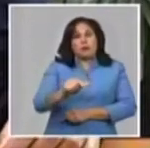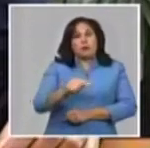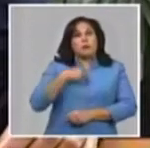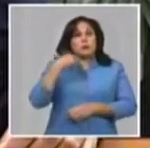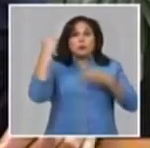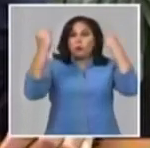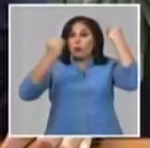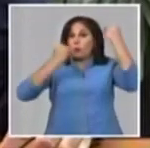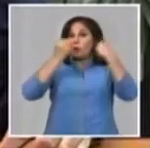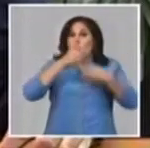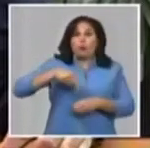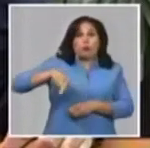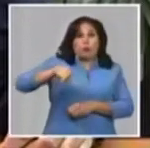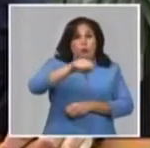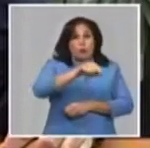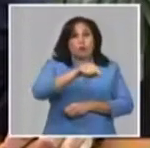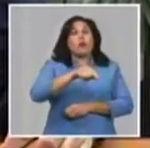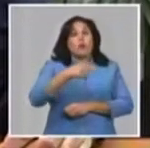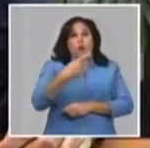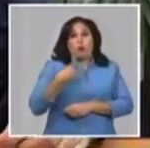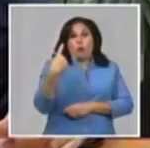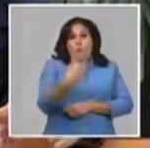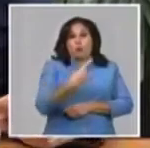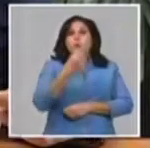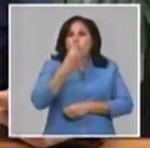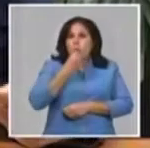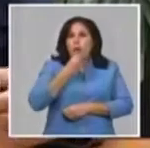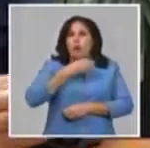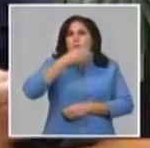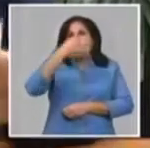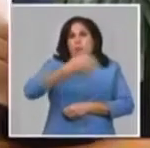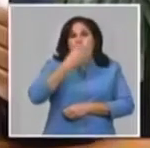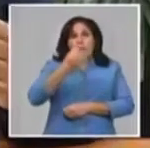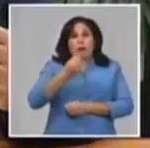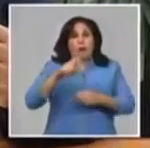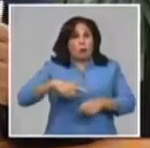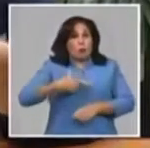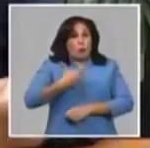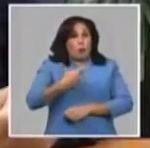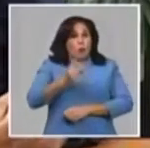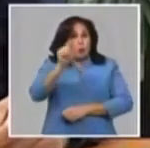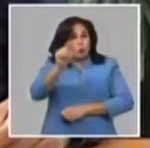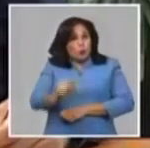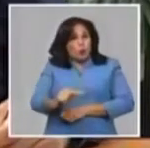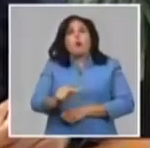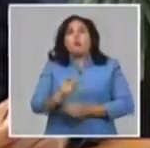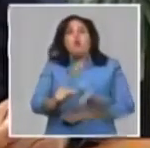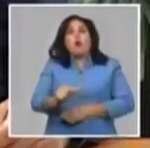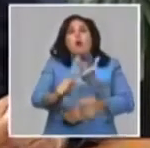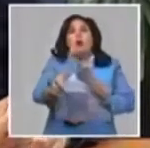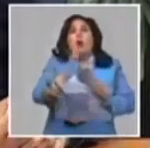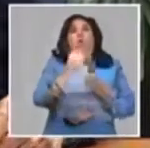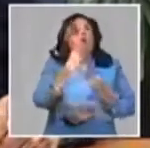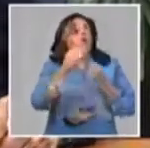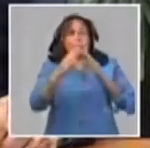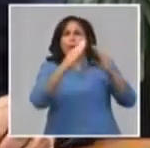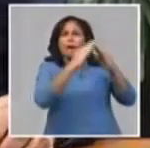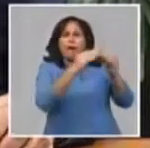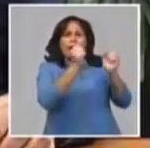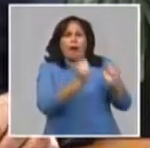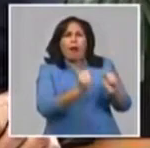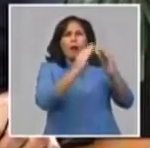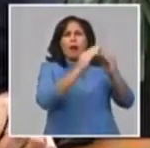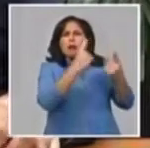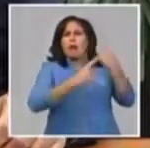nosotros podemos decir que la vida cultural ha cambiado de escenario, ha cambiado de